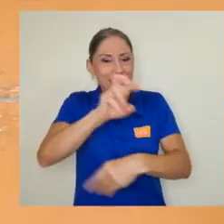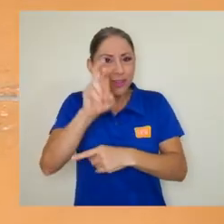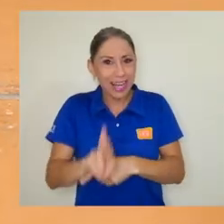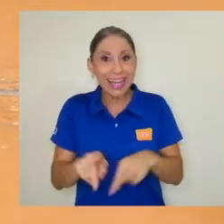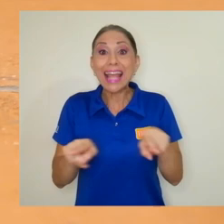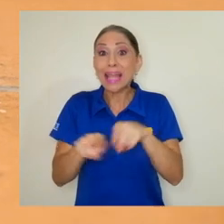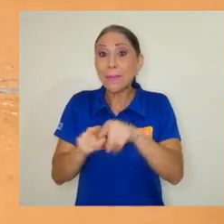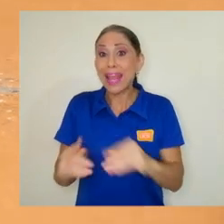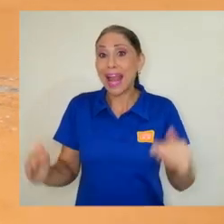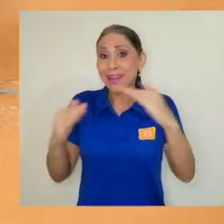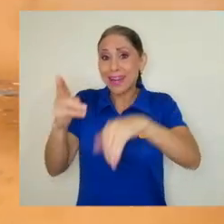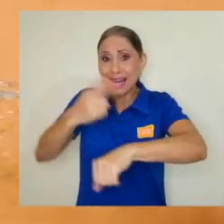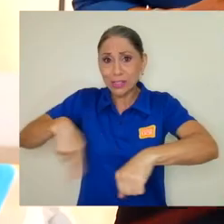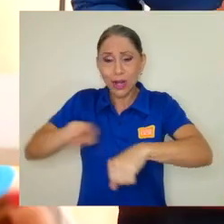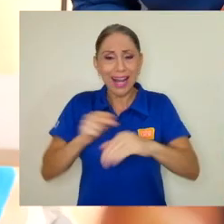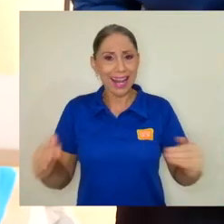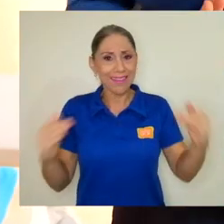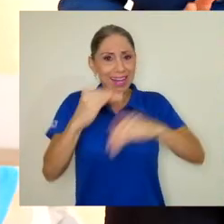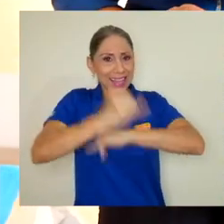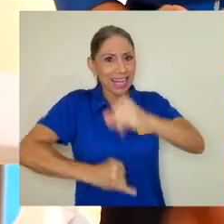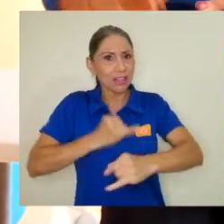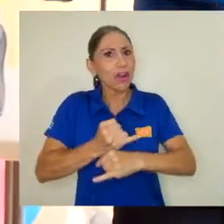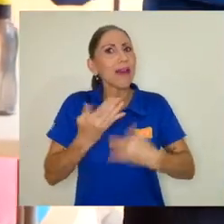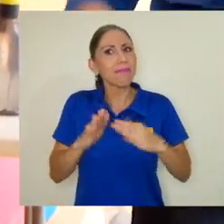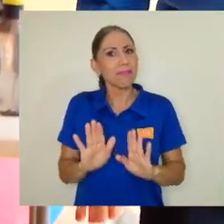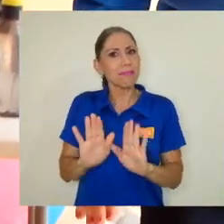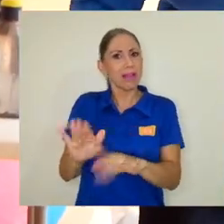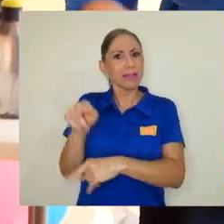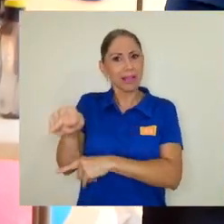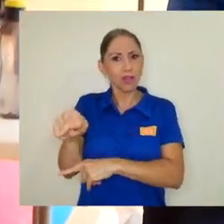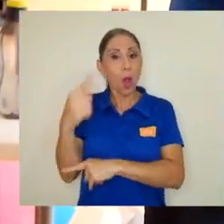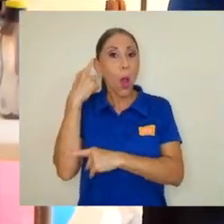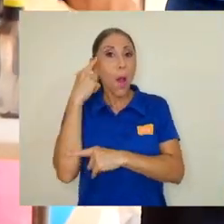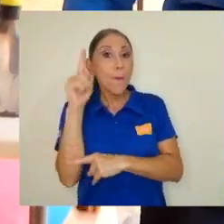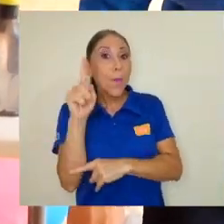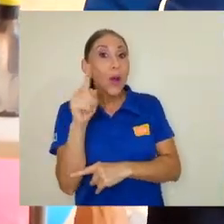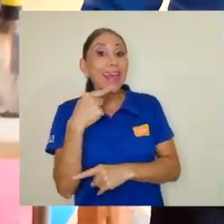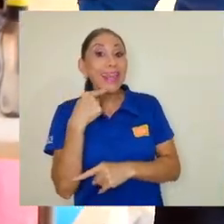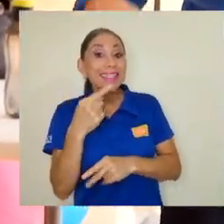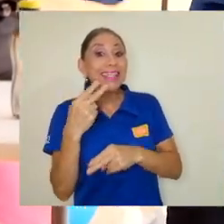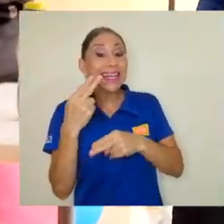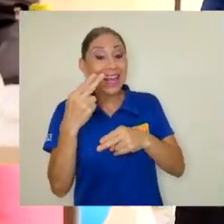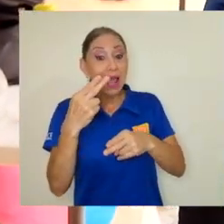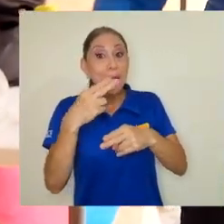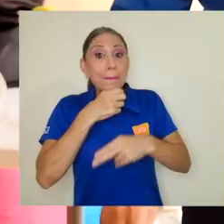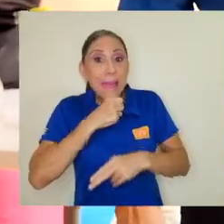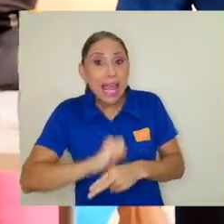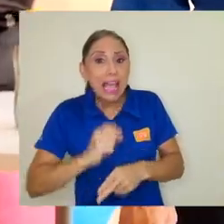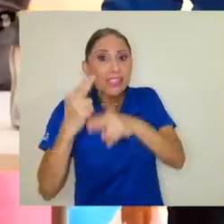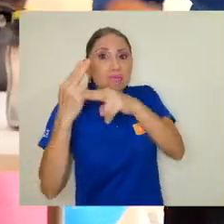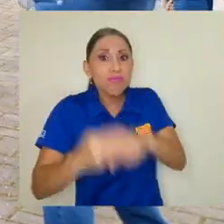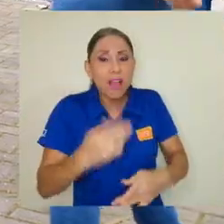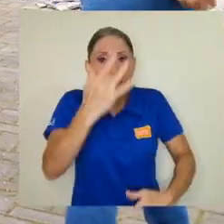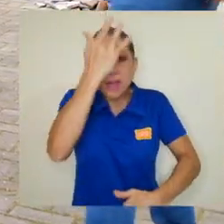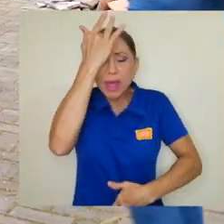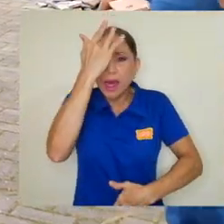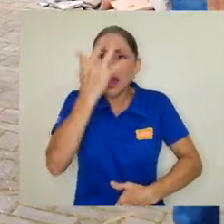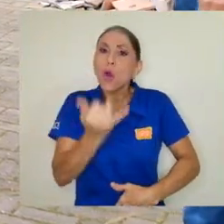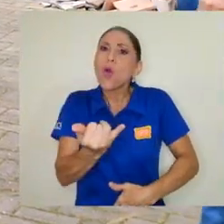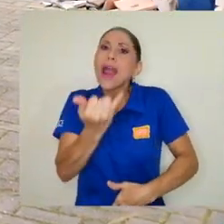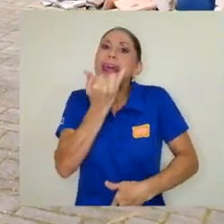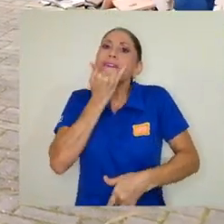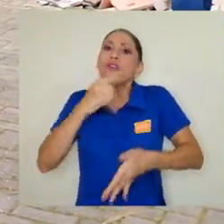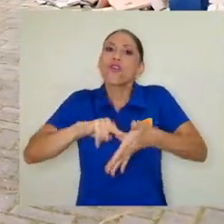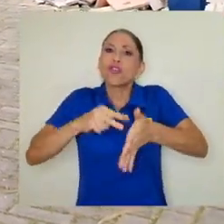Rica como en el ámbito nacional e internacional, ya que categorizar la vejez como una enfermedad es un error